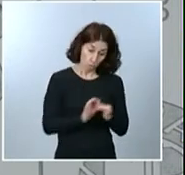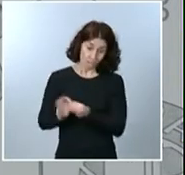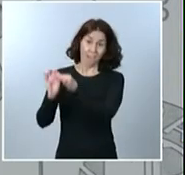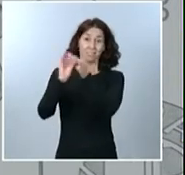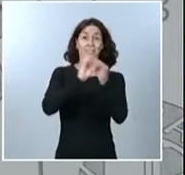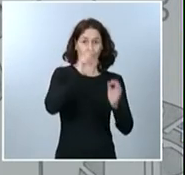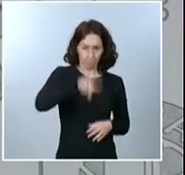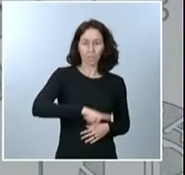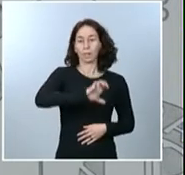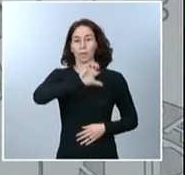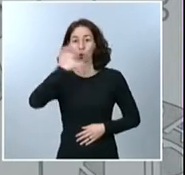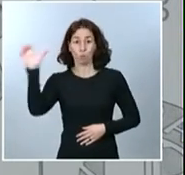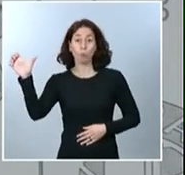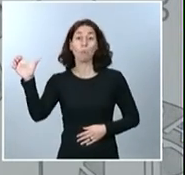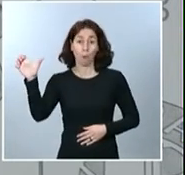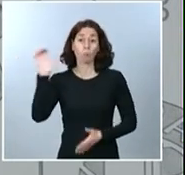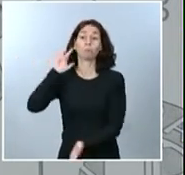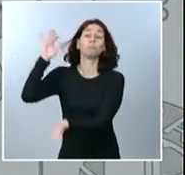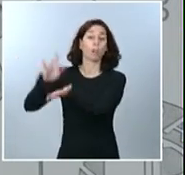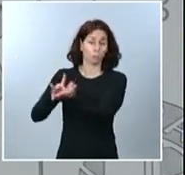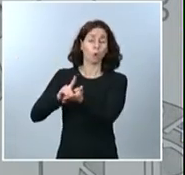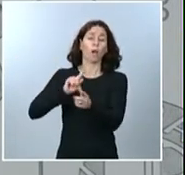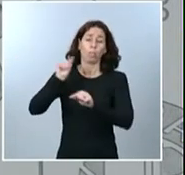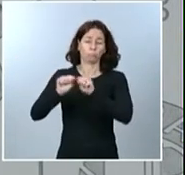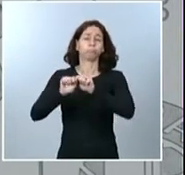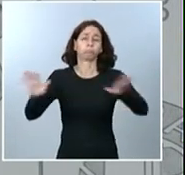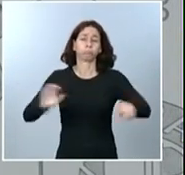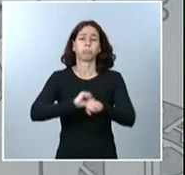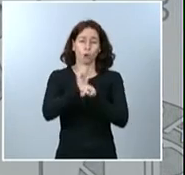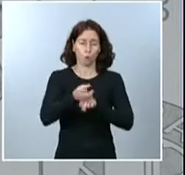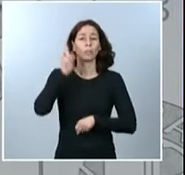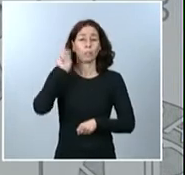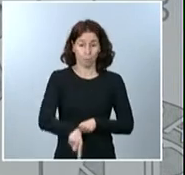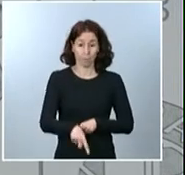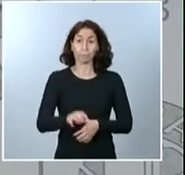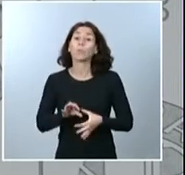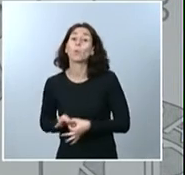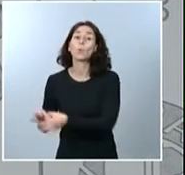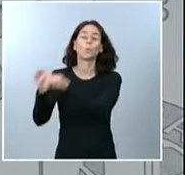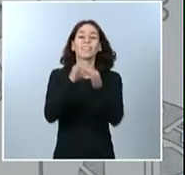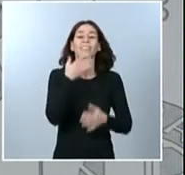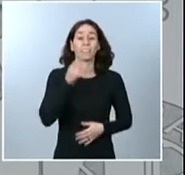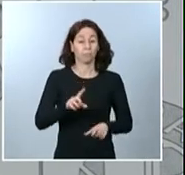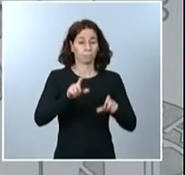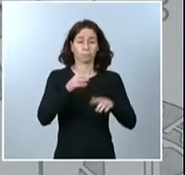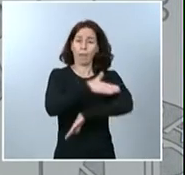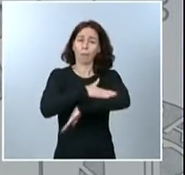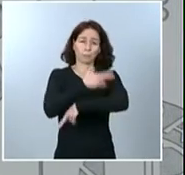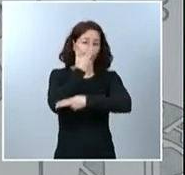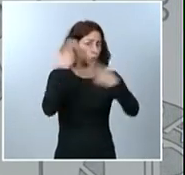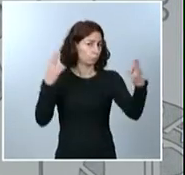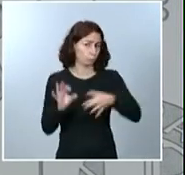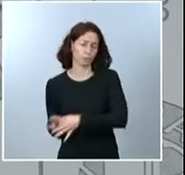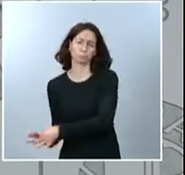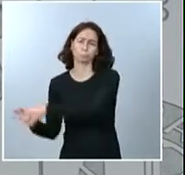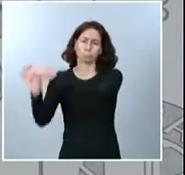por esta nueva ola del COVID-19. La unidad de todas las administraciones públicas. La unidad, como hemos visto durante estos largos meses